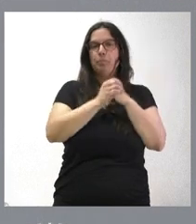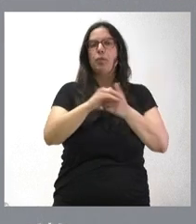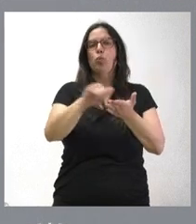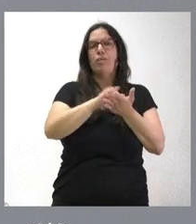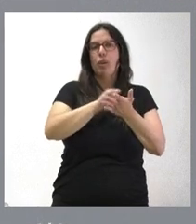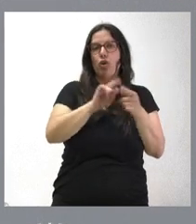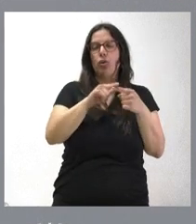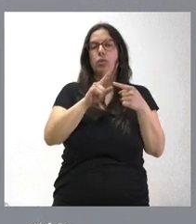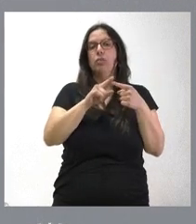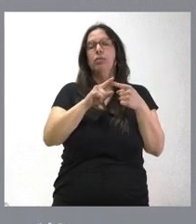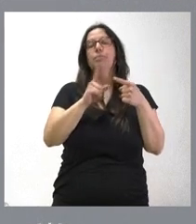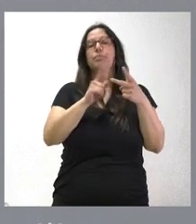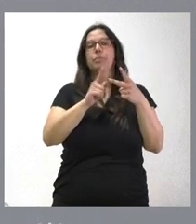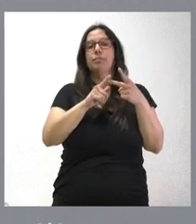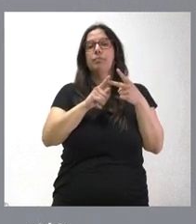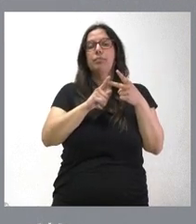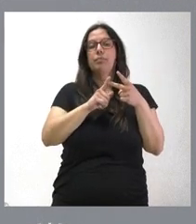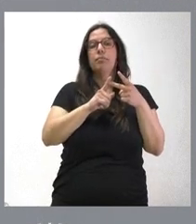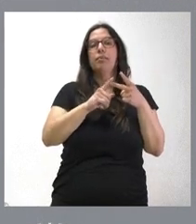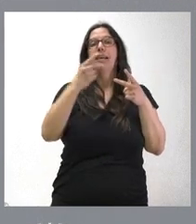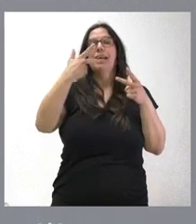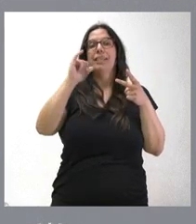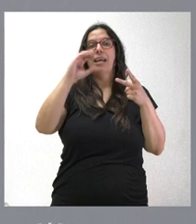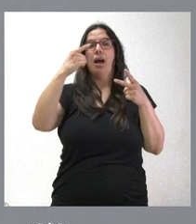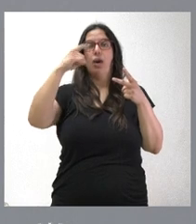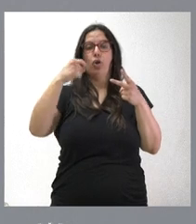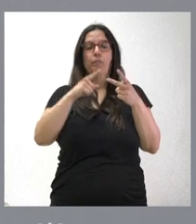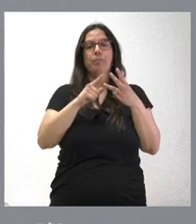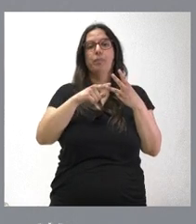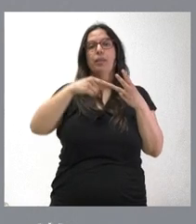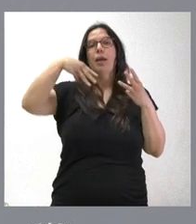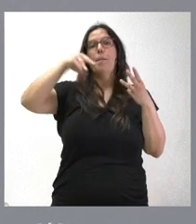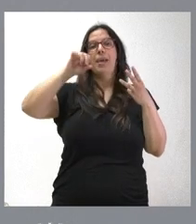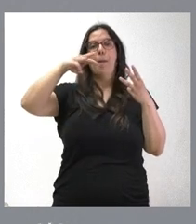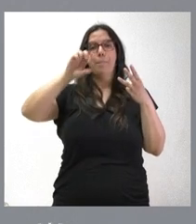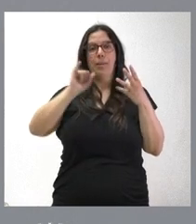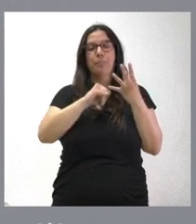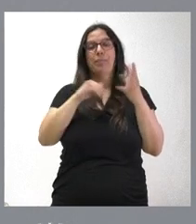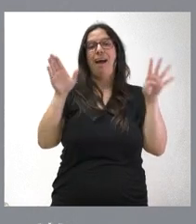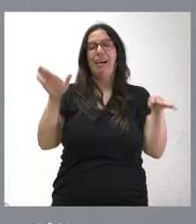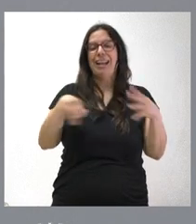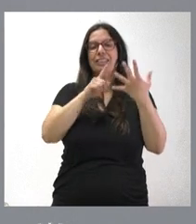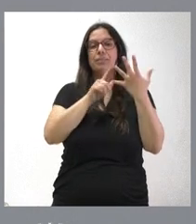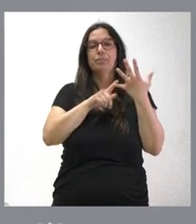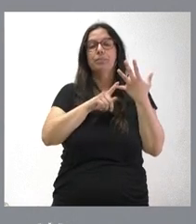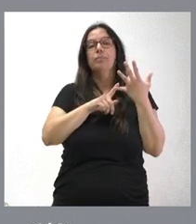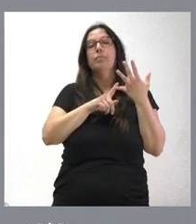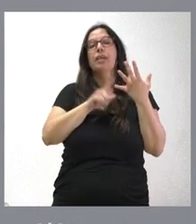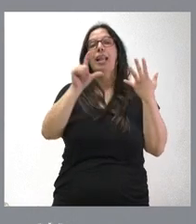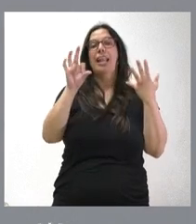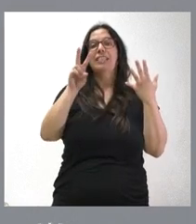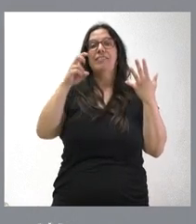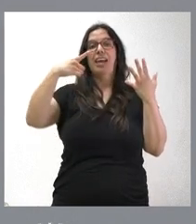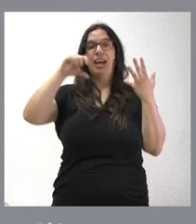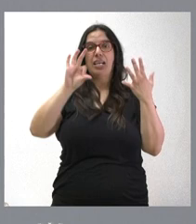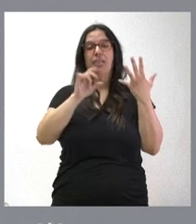York en el estado de Nueva York, Chicago en Illinois, Miami en Florida, Los Ángeles en California, Las Vegas en Nevada